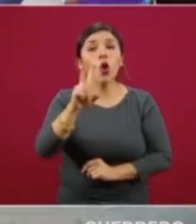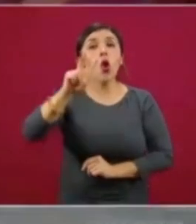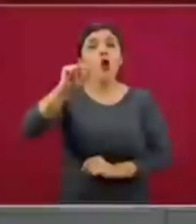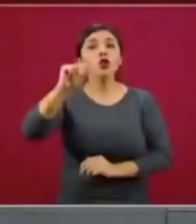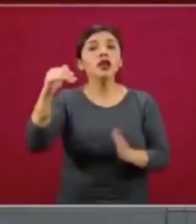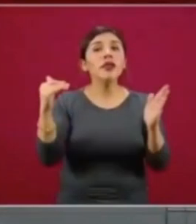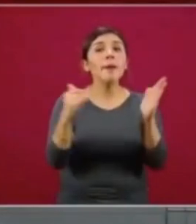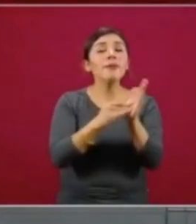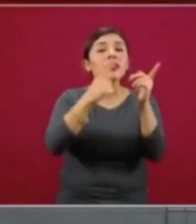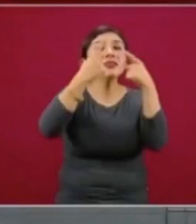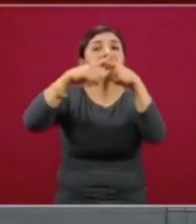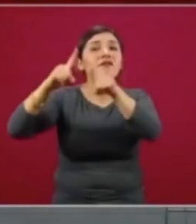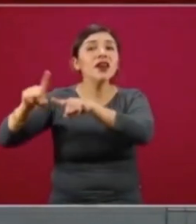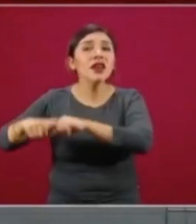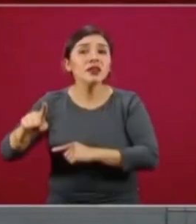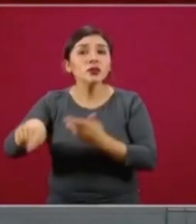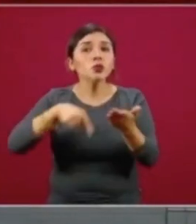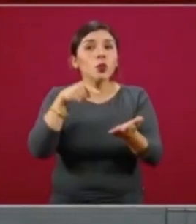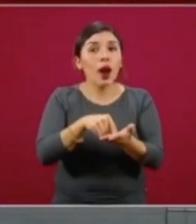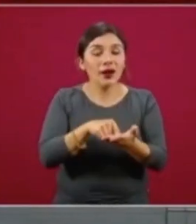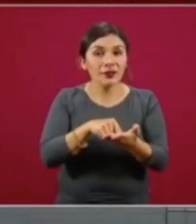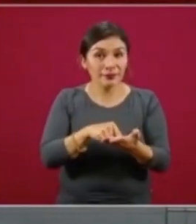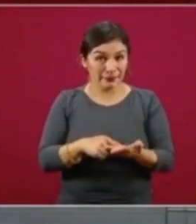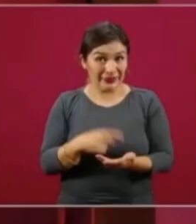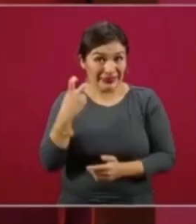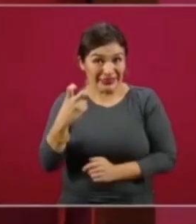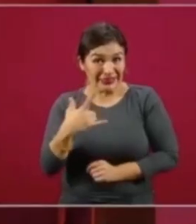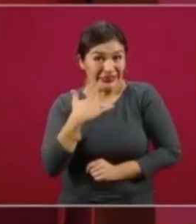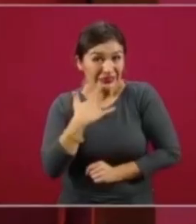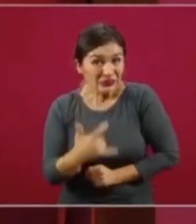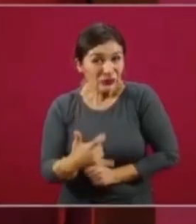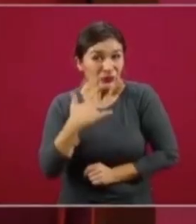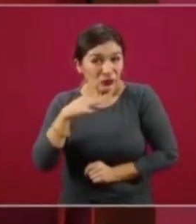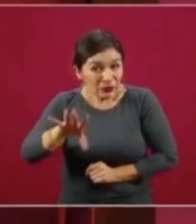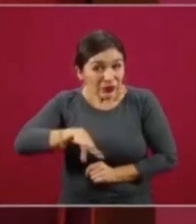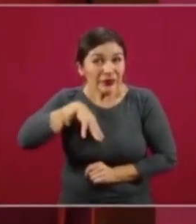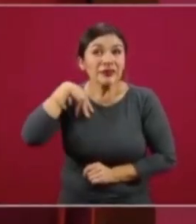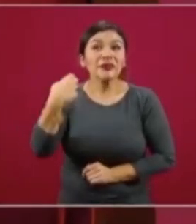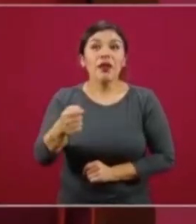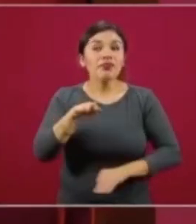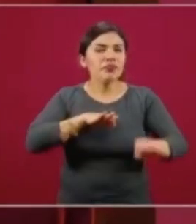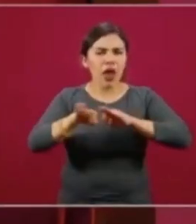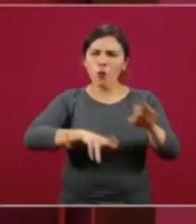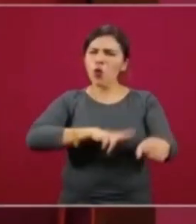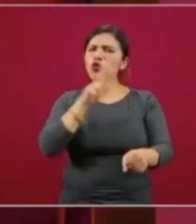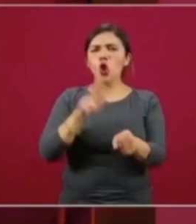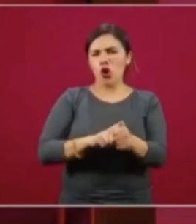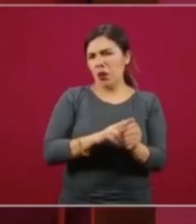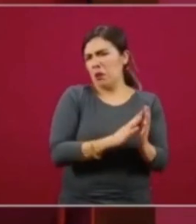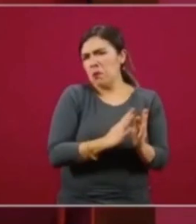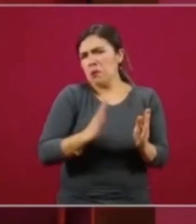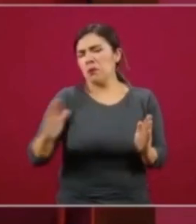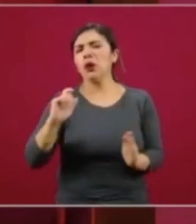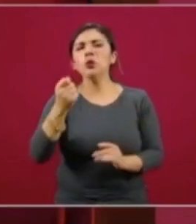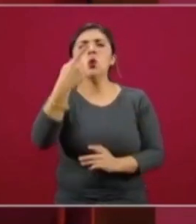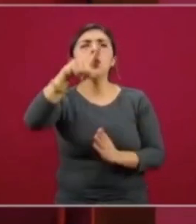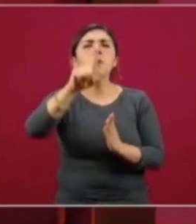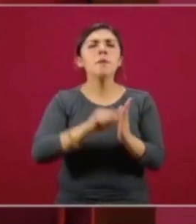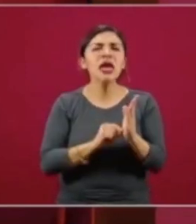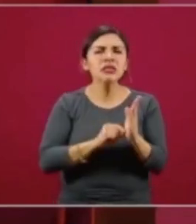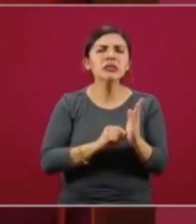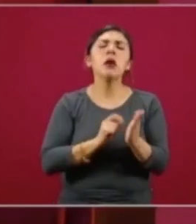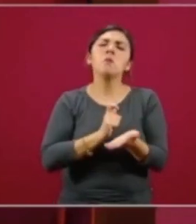mil localidades. Este esfuerzo en tiempos regulares se realiza a lo largo de un mes,